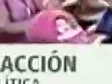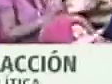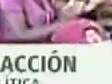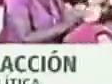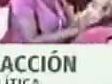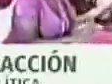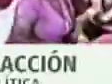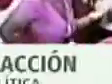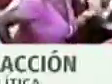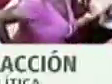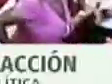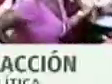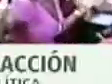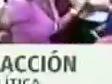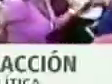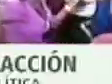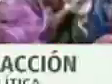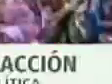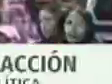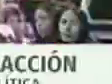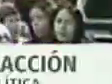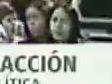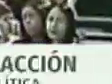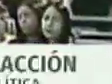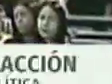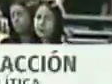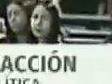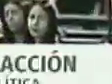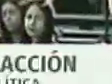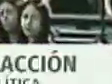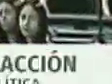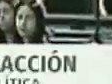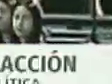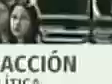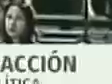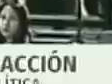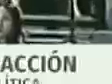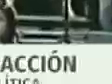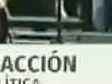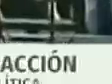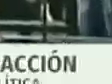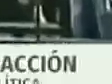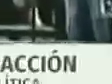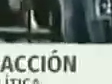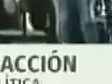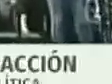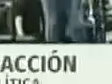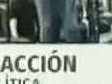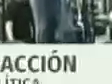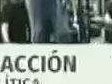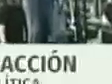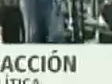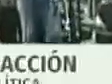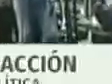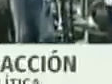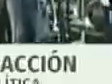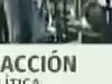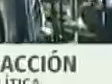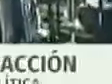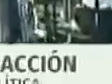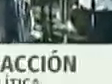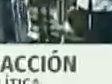para afinar las estrategias de trabajo a través de la red articulación que viva Chávez